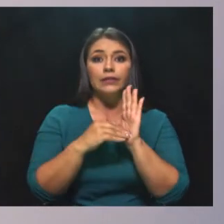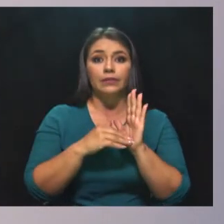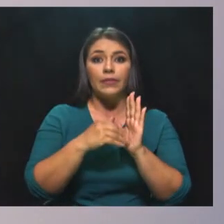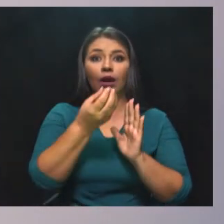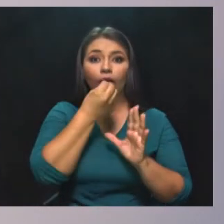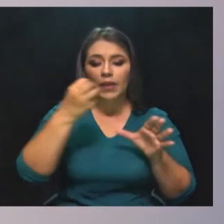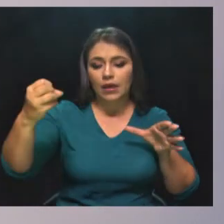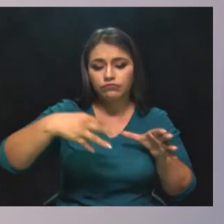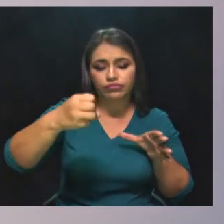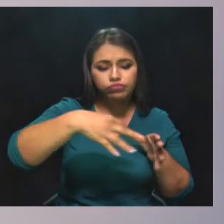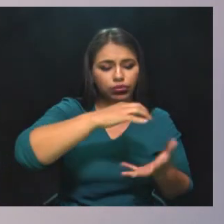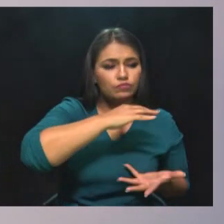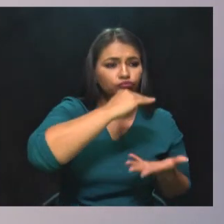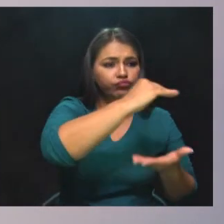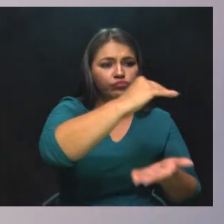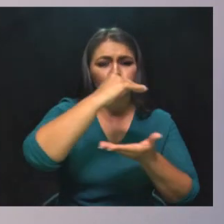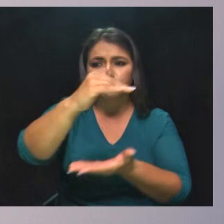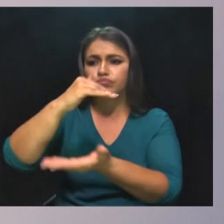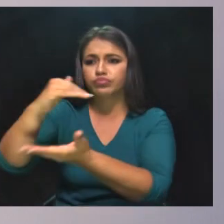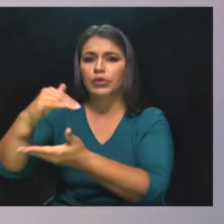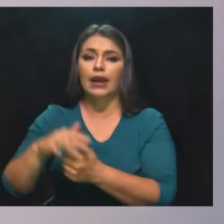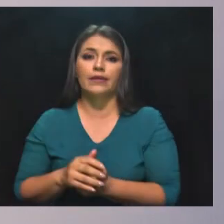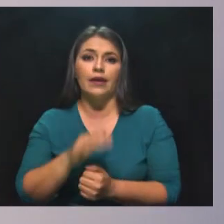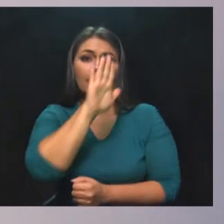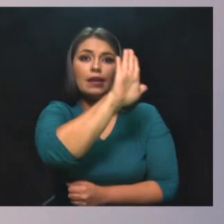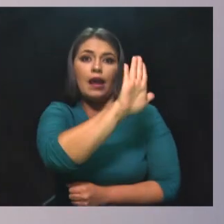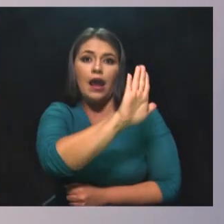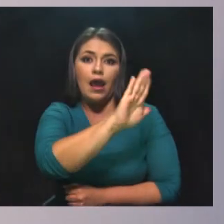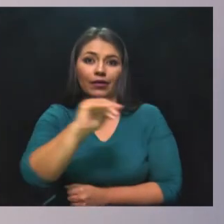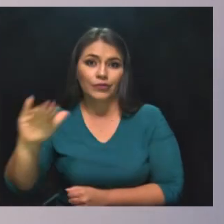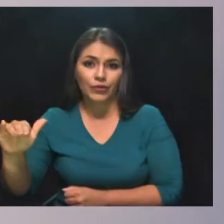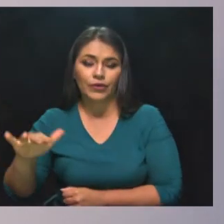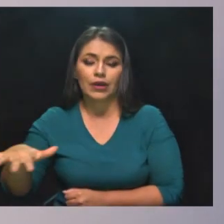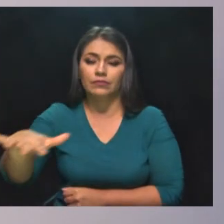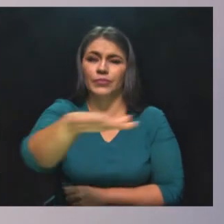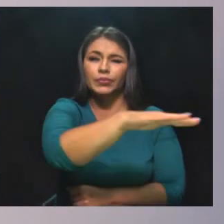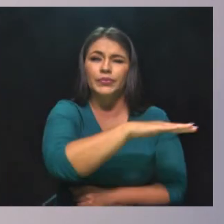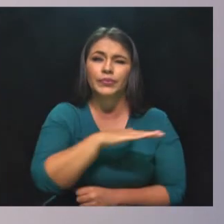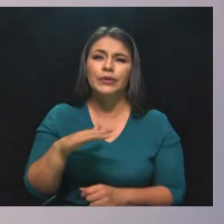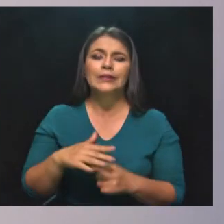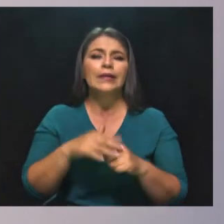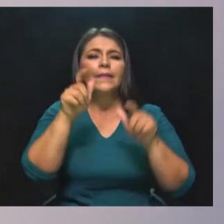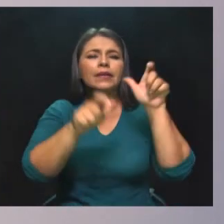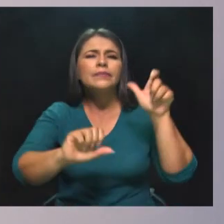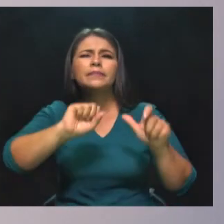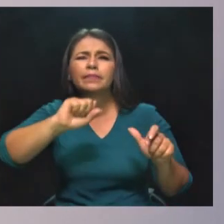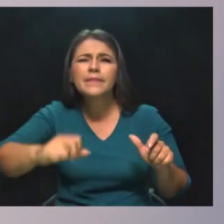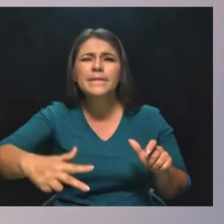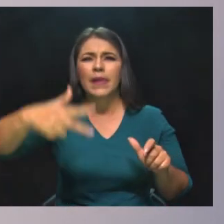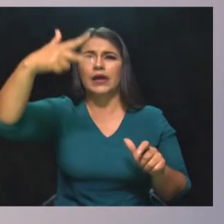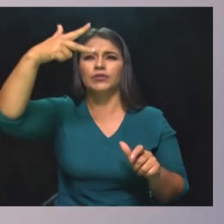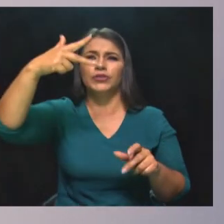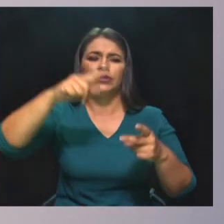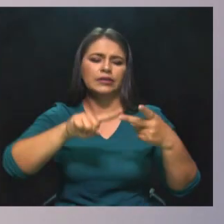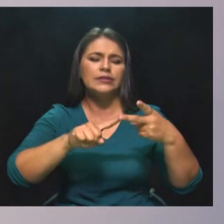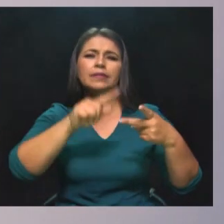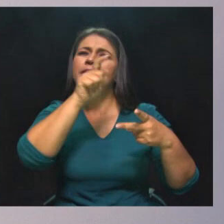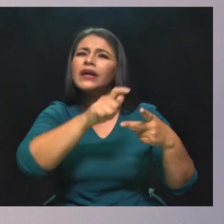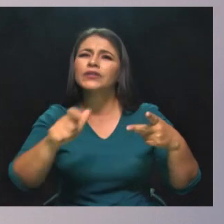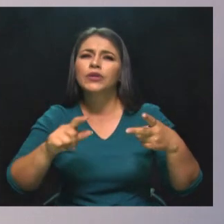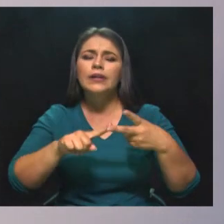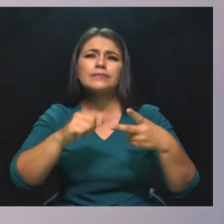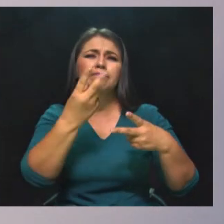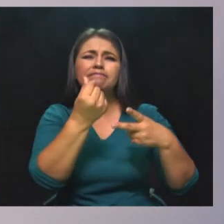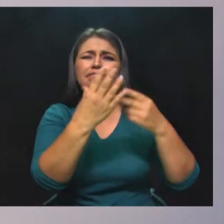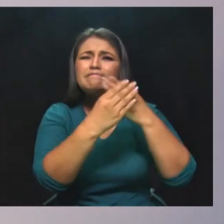en los diferentes municipios de Antioquia, focalizados en la población de personas mayores y quienes tienen menos